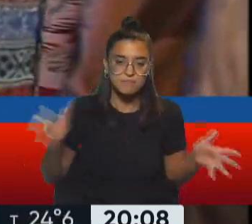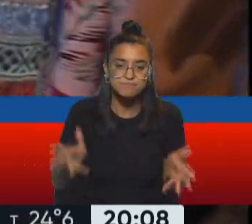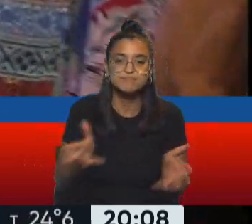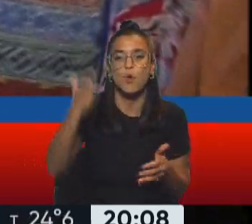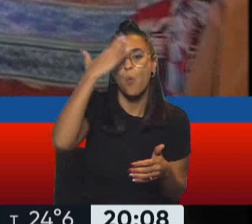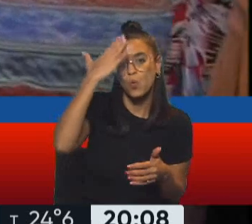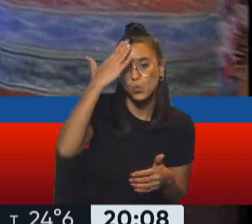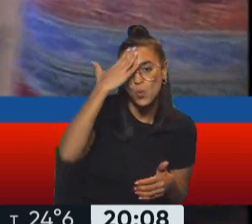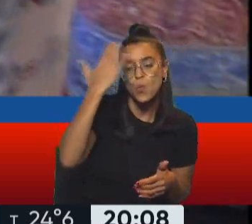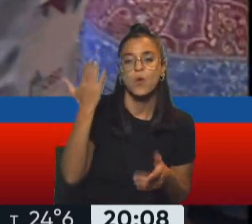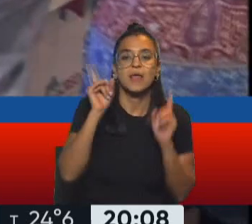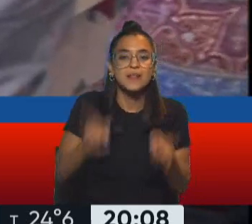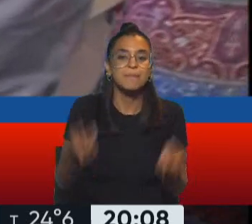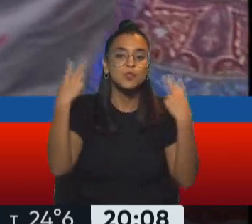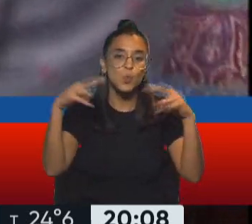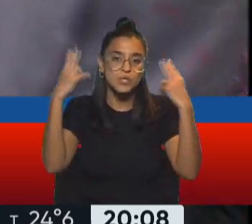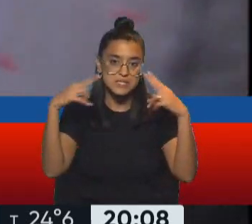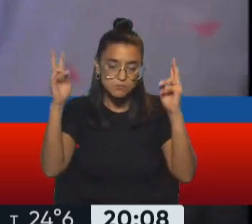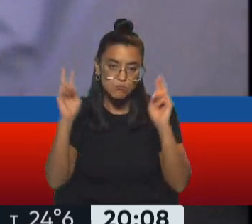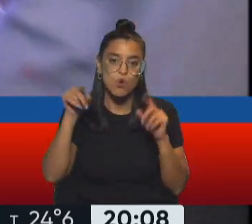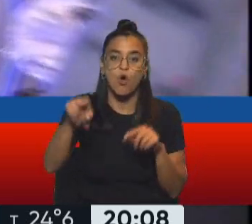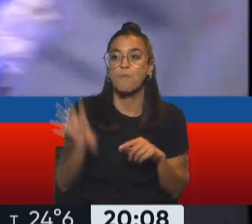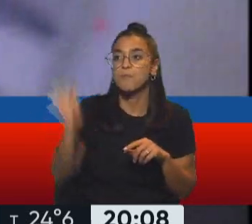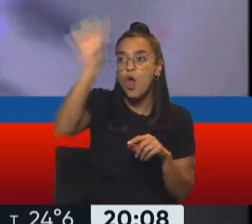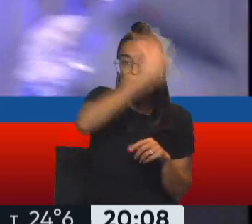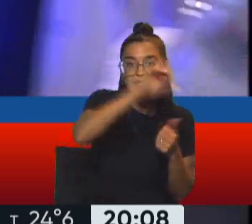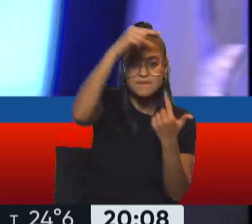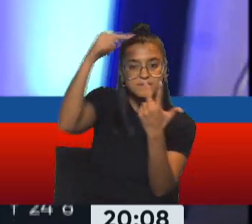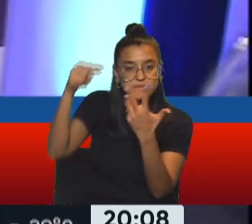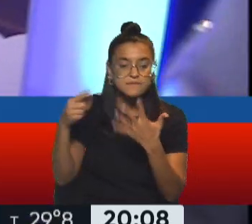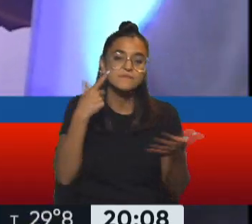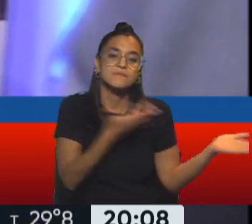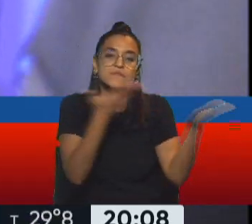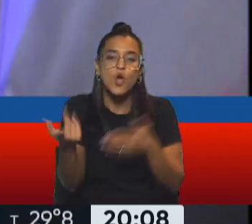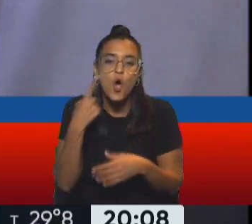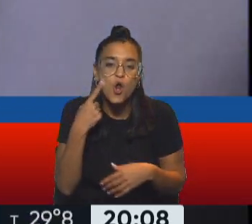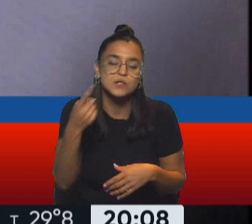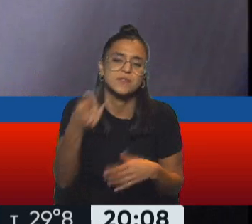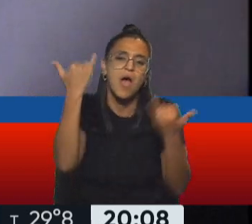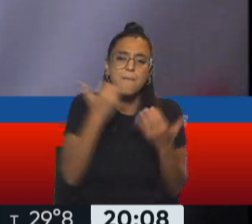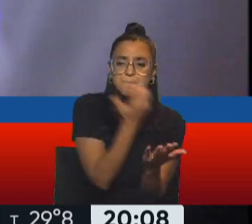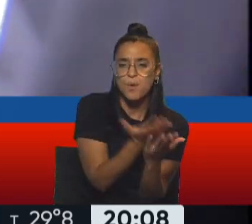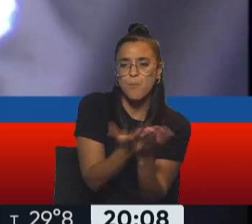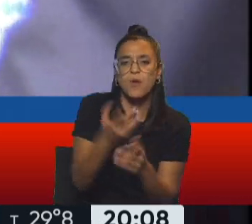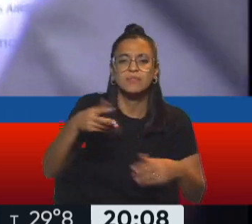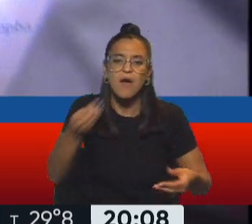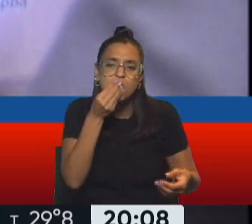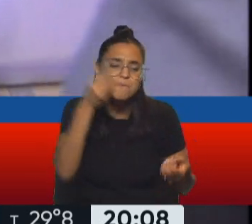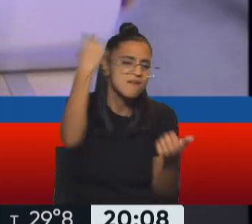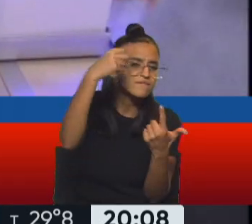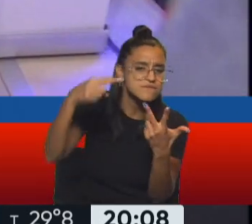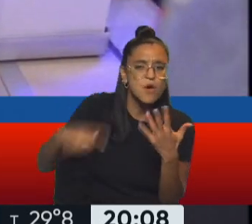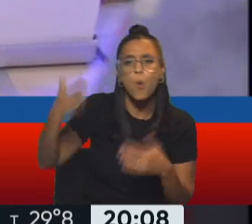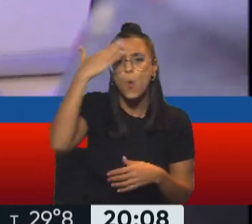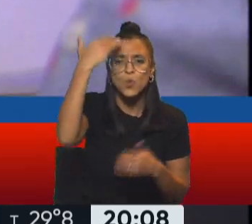la cultura y el turismo de las provincias. Invitar a conocer la diversidad de propuestas gastronómicas y